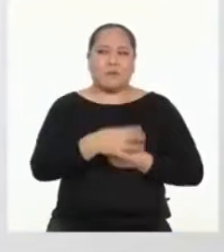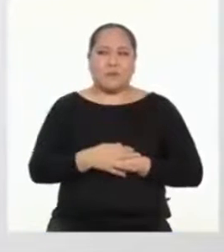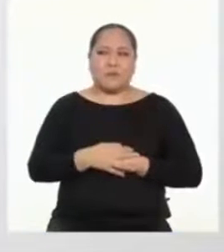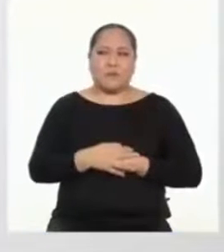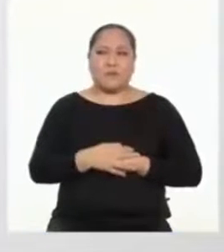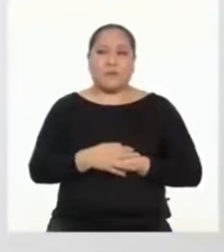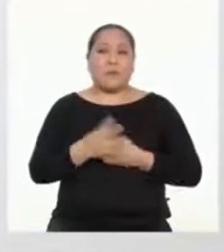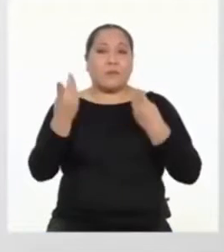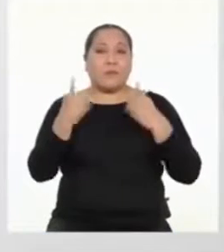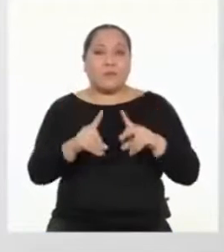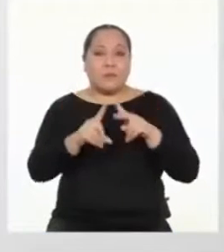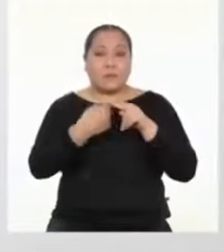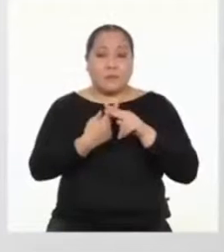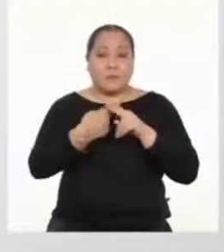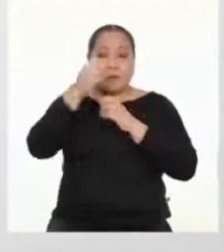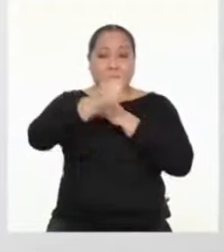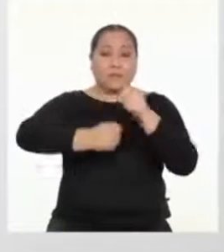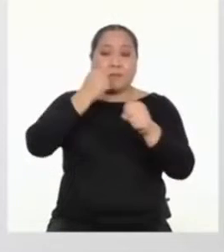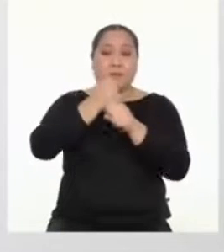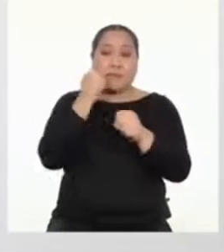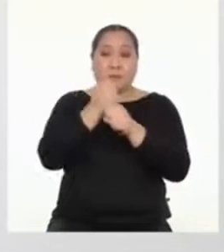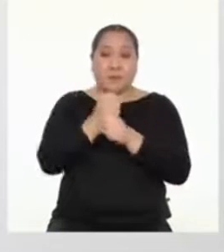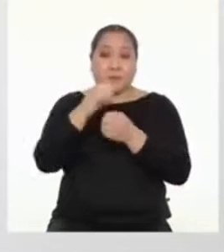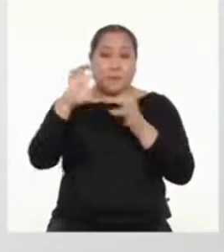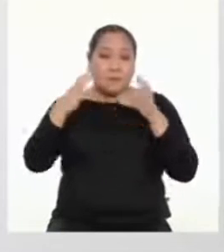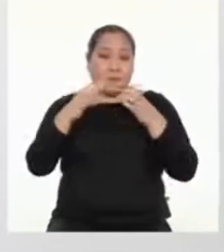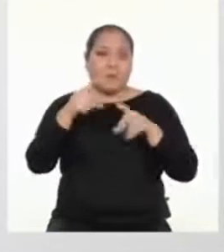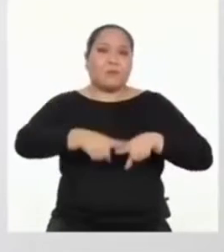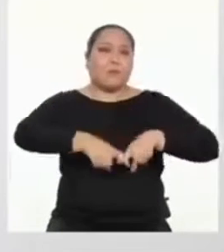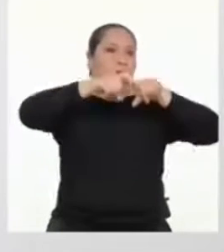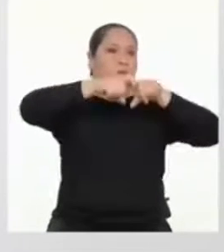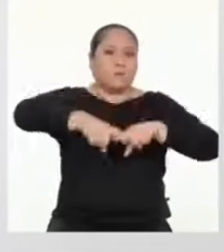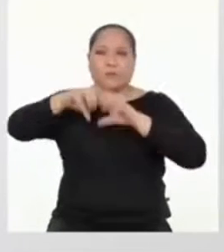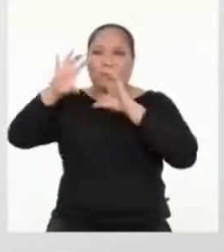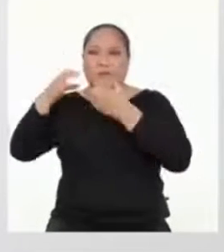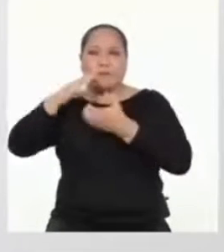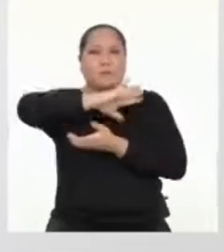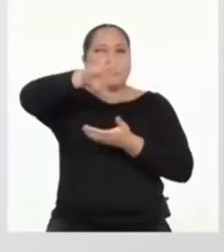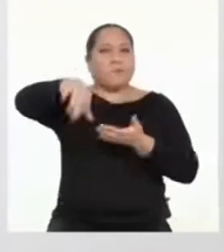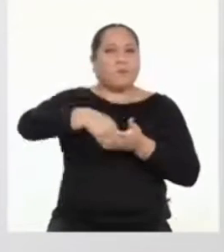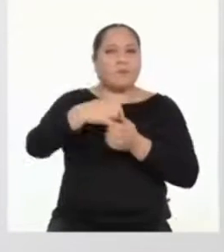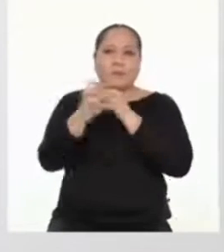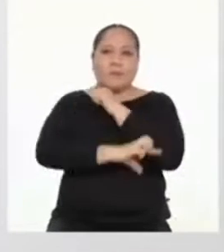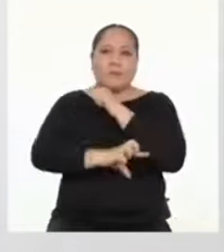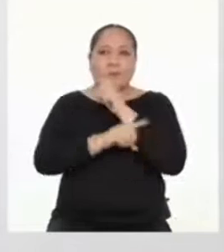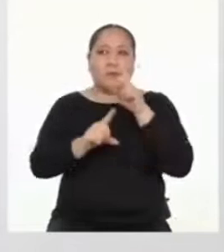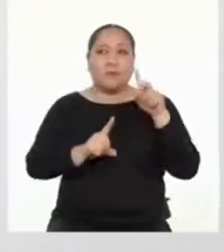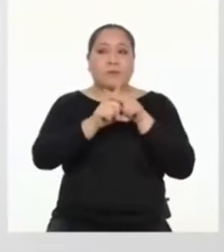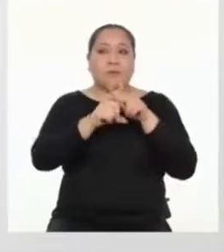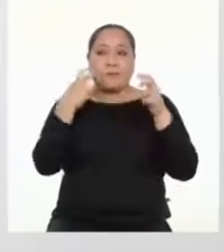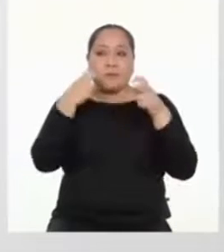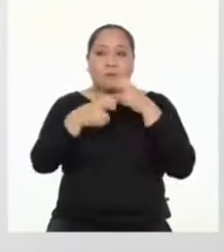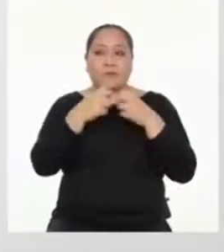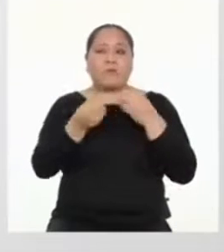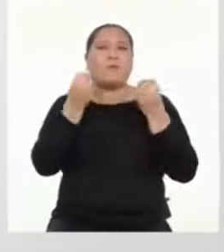A comienzos de nuestro año escolar, se suspendieron las clases en todo el país. Entonces apareció el problema.